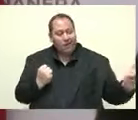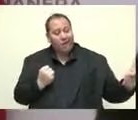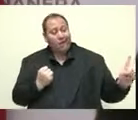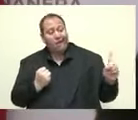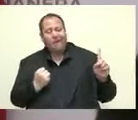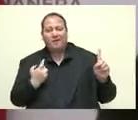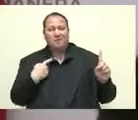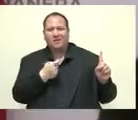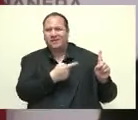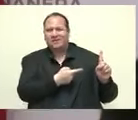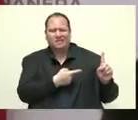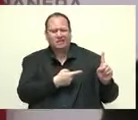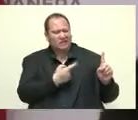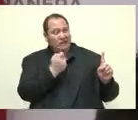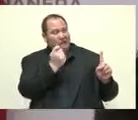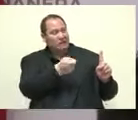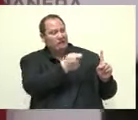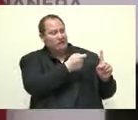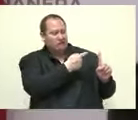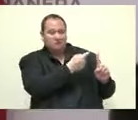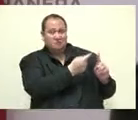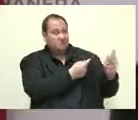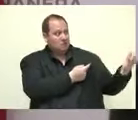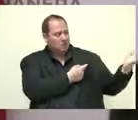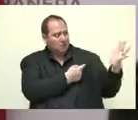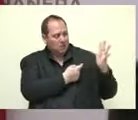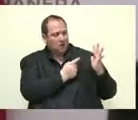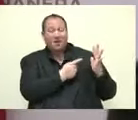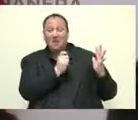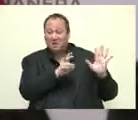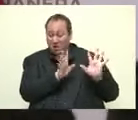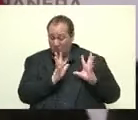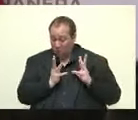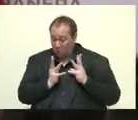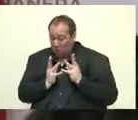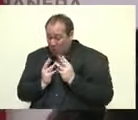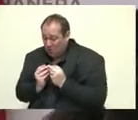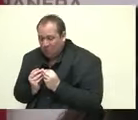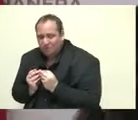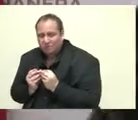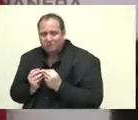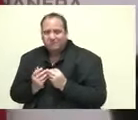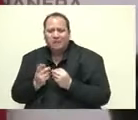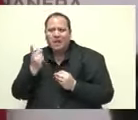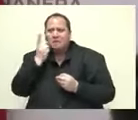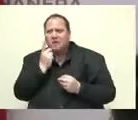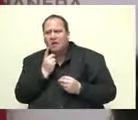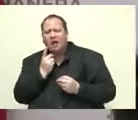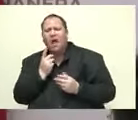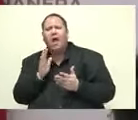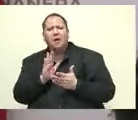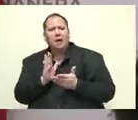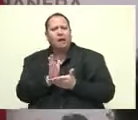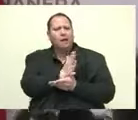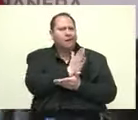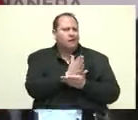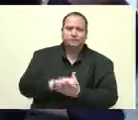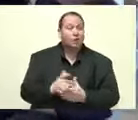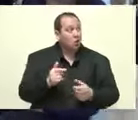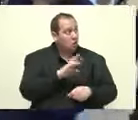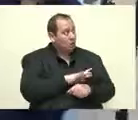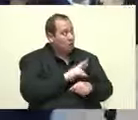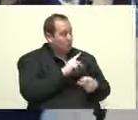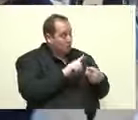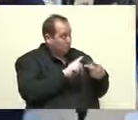ocurrieron que no sea determinado si verdaderamente formaban parte o no, hasta ahorita me han dicho que al parecer no formaban parte.